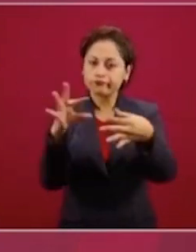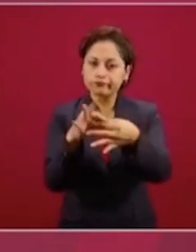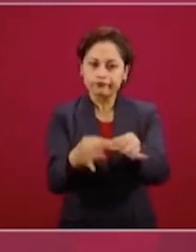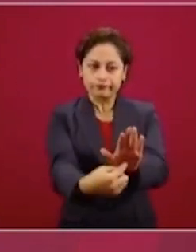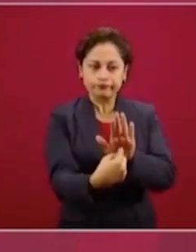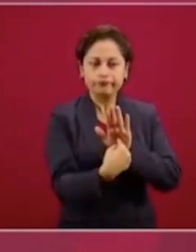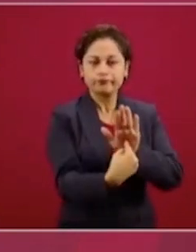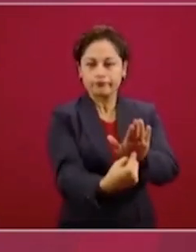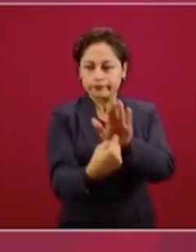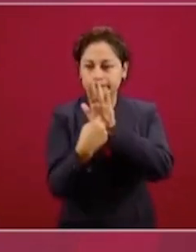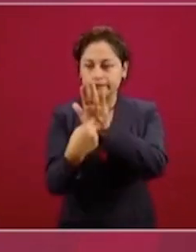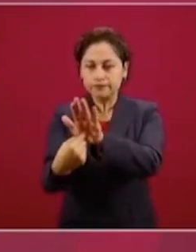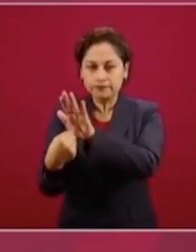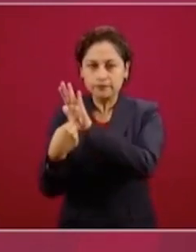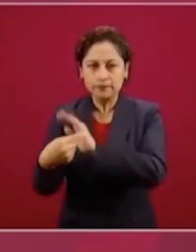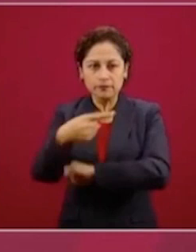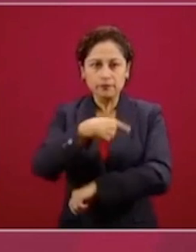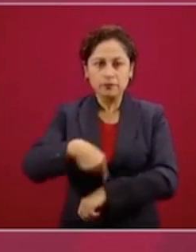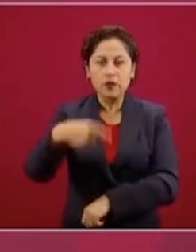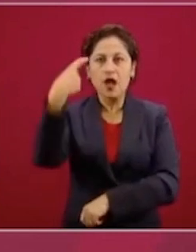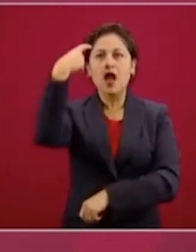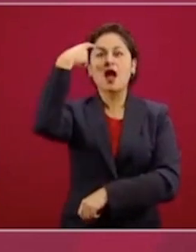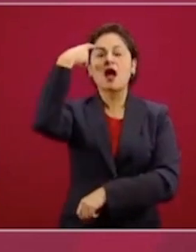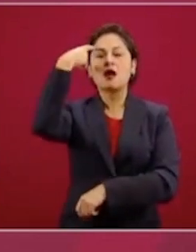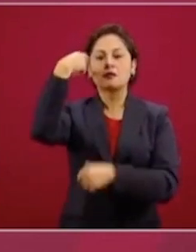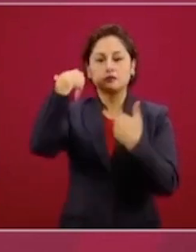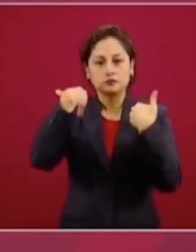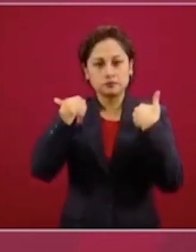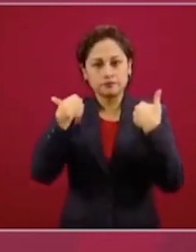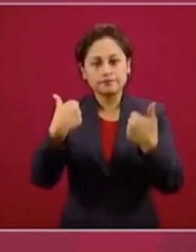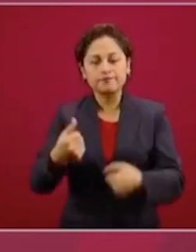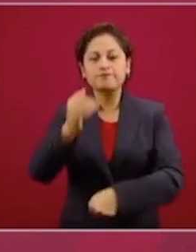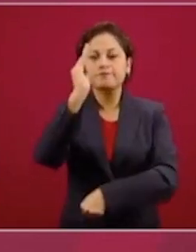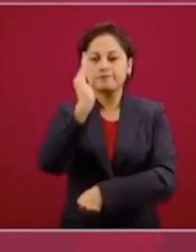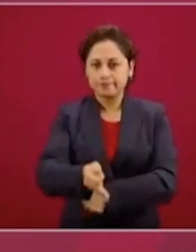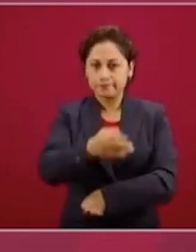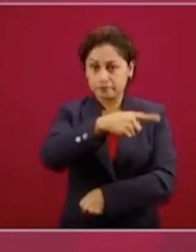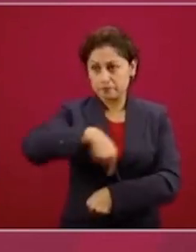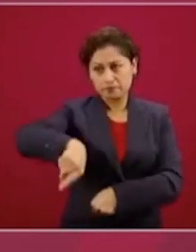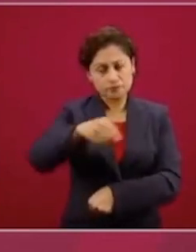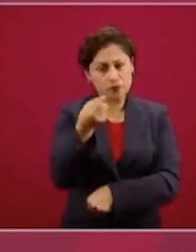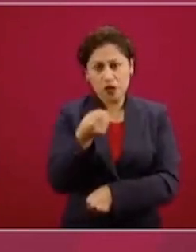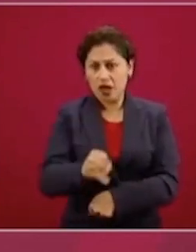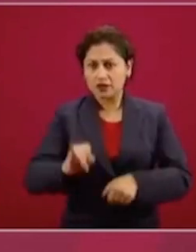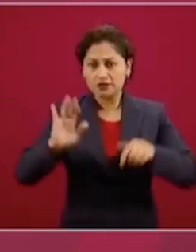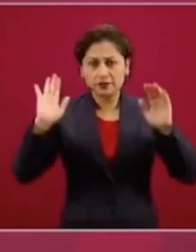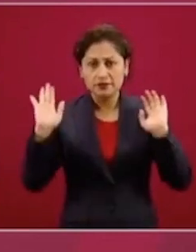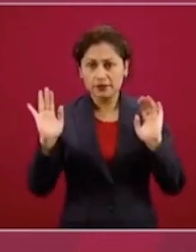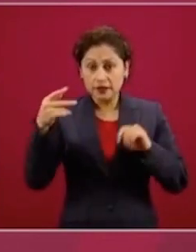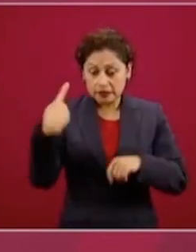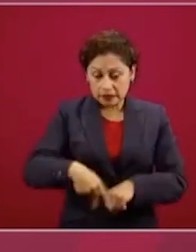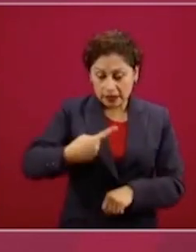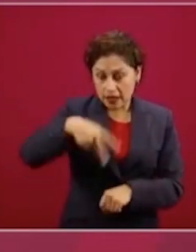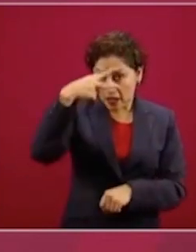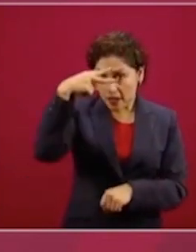Y ese es el ejemplo que está dando México en el mundo. El pueblo de México,